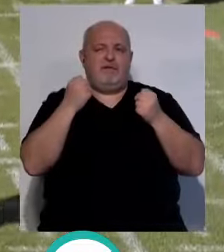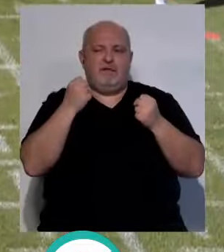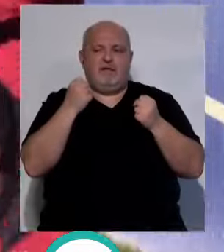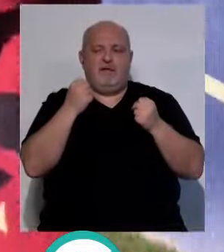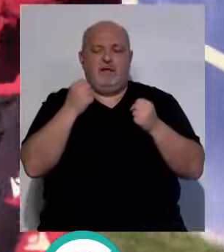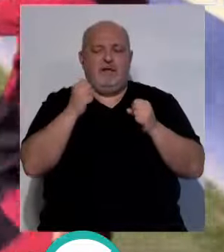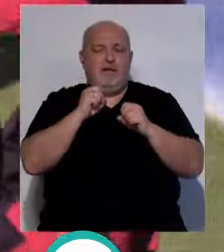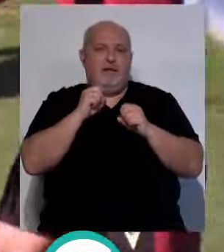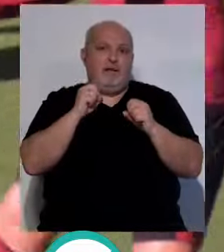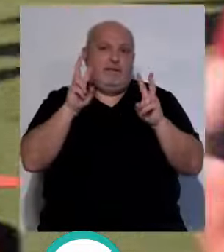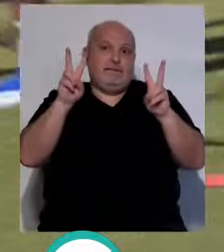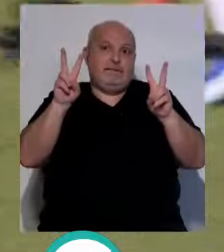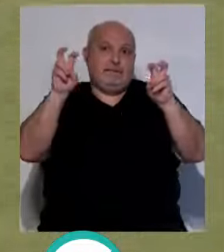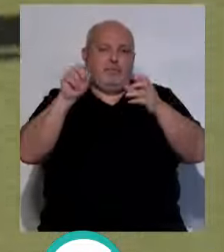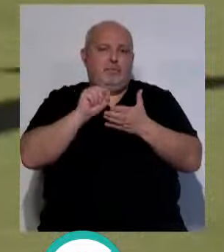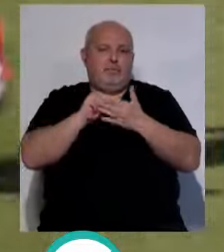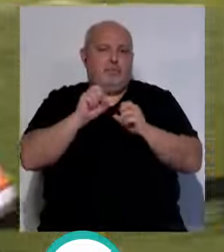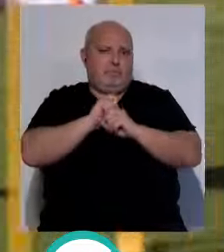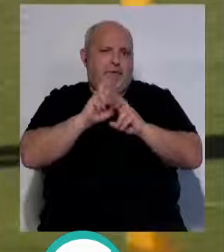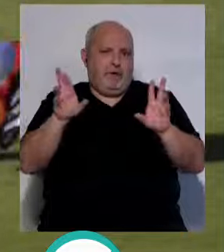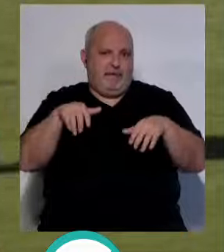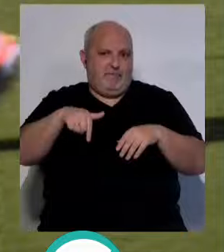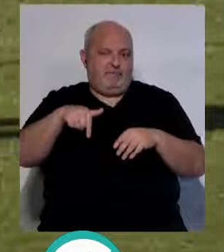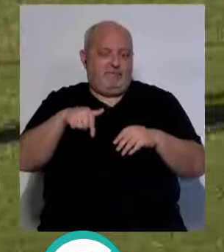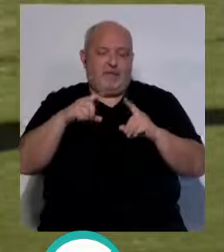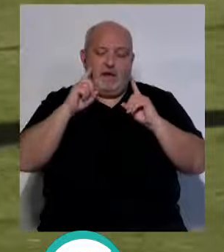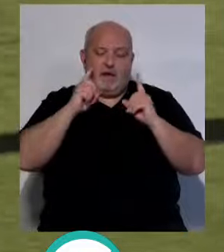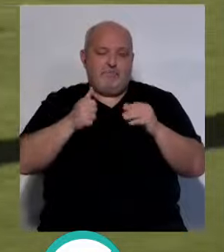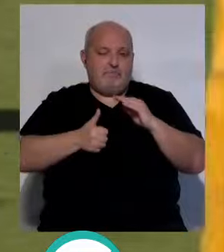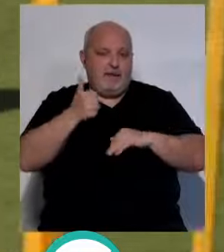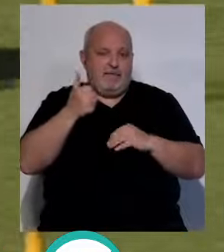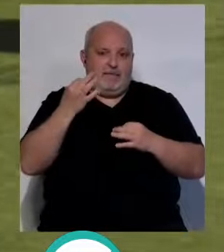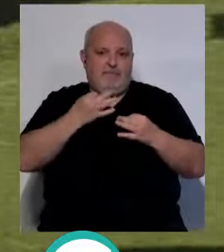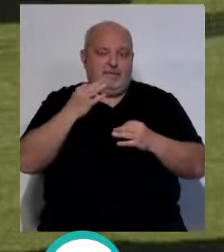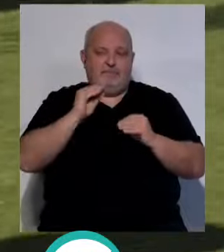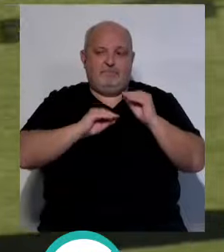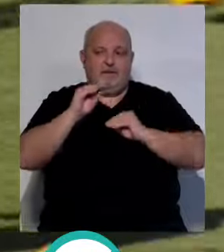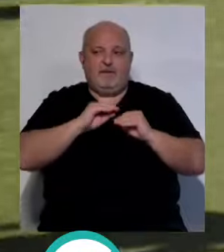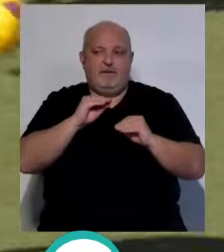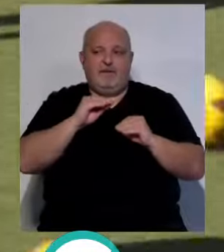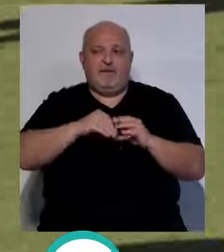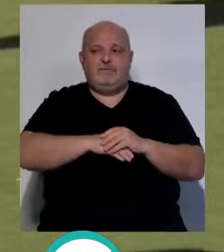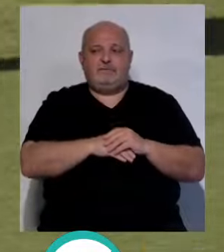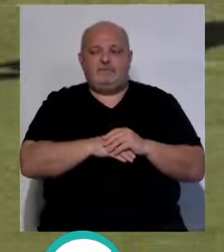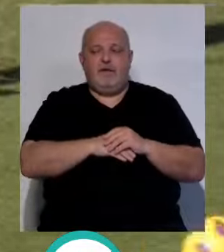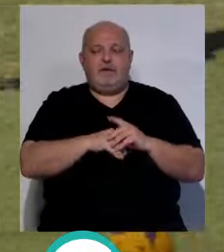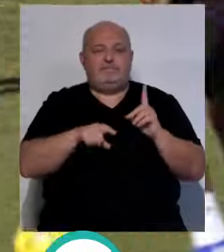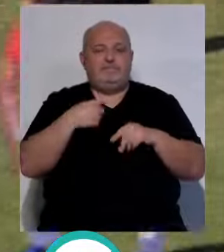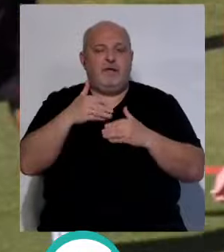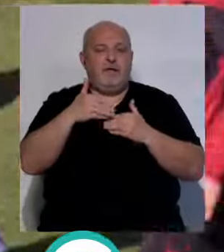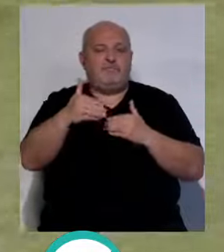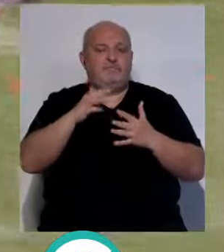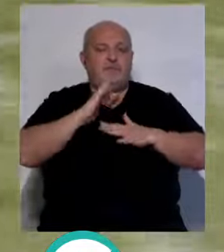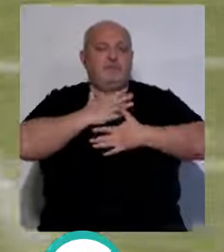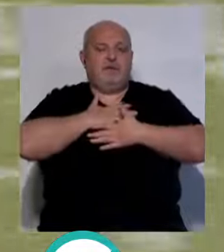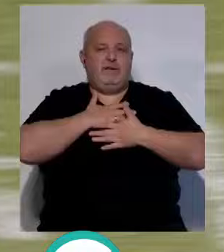El que peor lo tiene, el peor en puntuación, no tenemos más remedio que arriesgar, no tenemos más remedio que dar un golpe encima de la mesa y dar una sorpresa